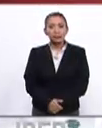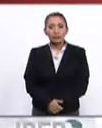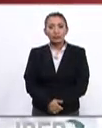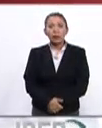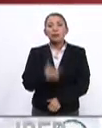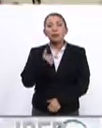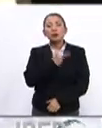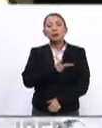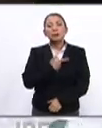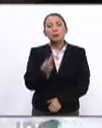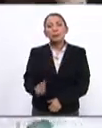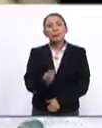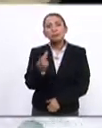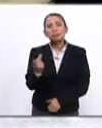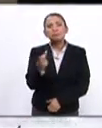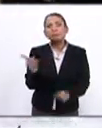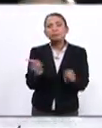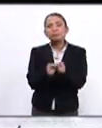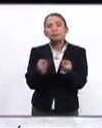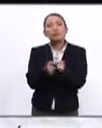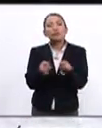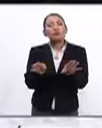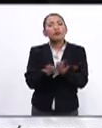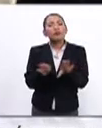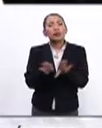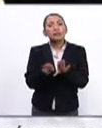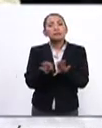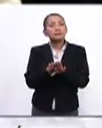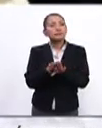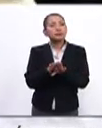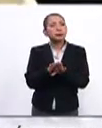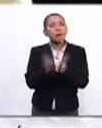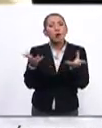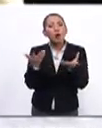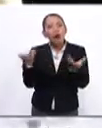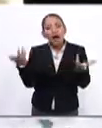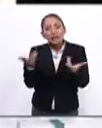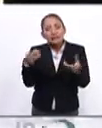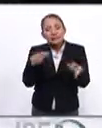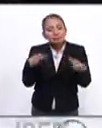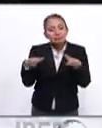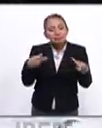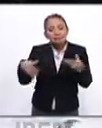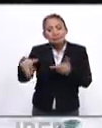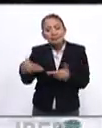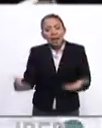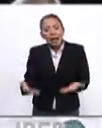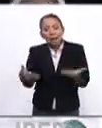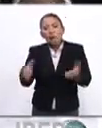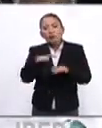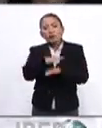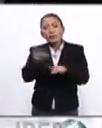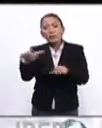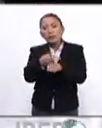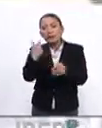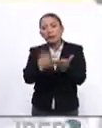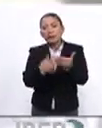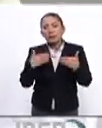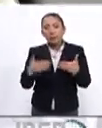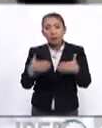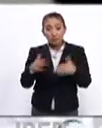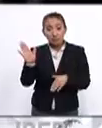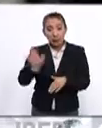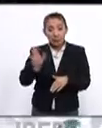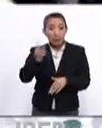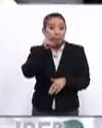me gustaría preguntarte de forma breve cómo se están tejiendo precisamente los ánimos respecto a lo que está pasando en Panamá